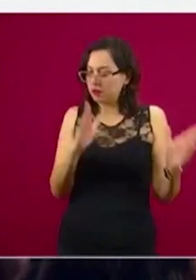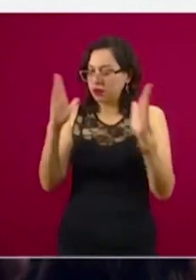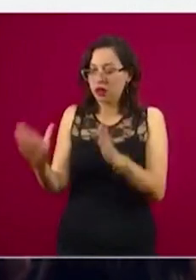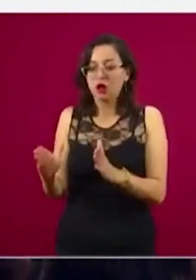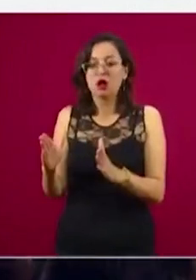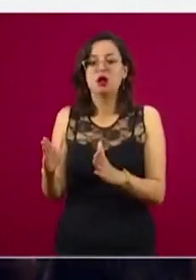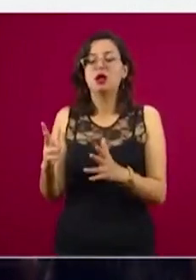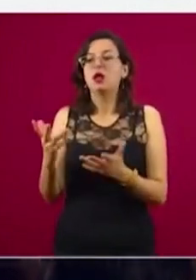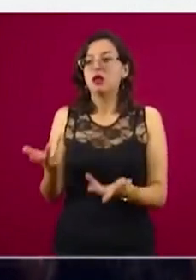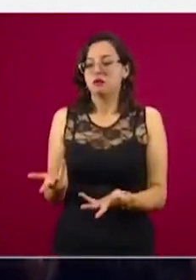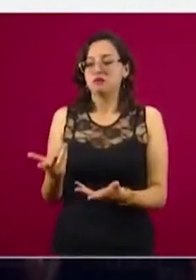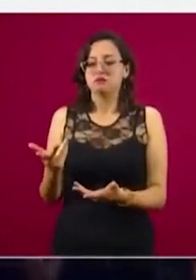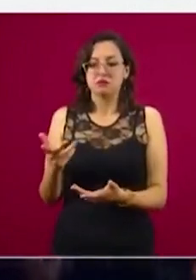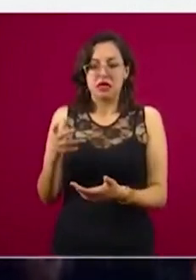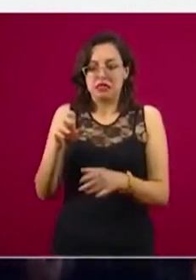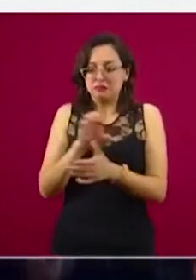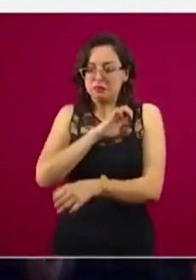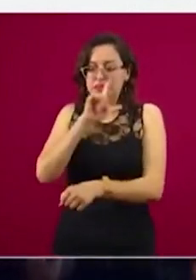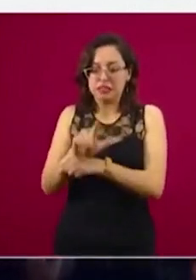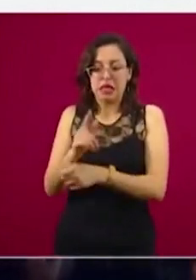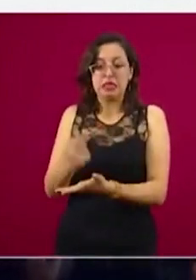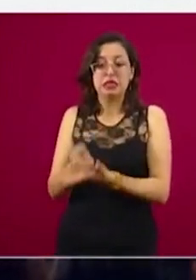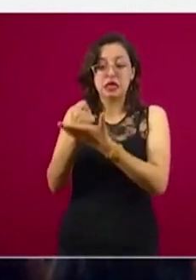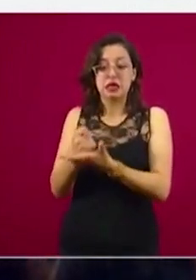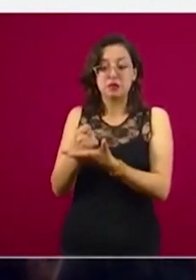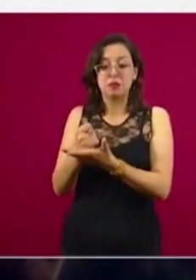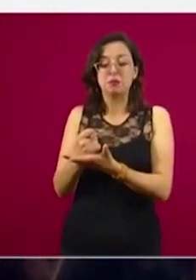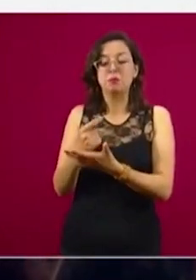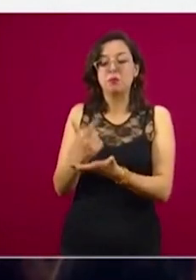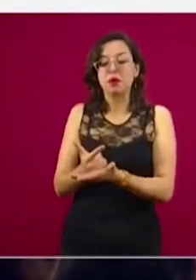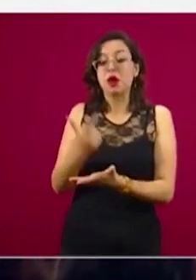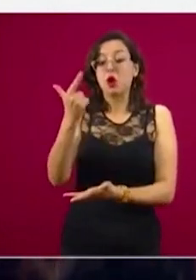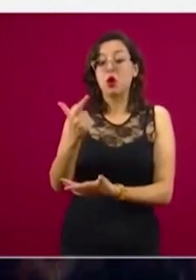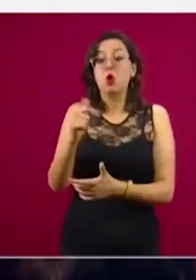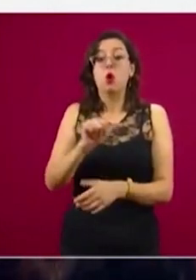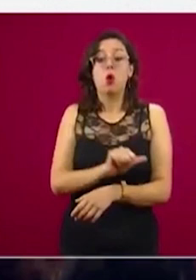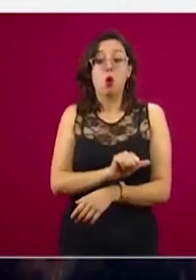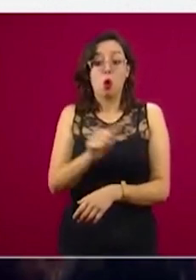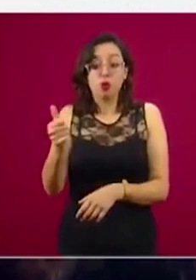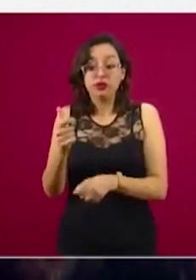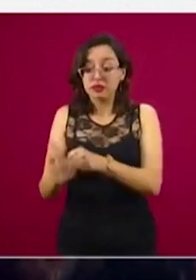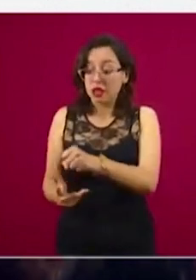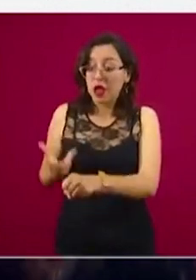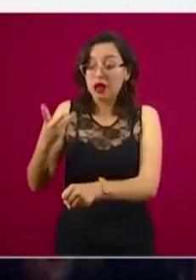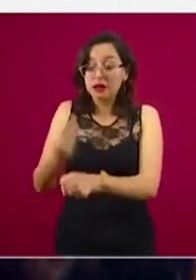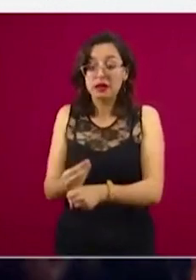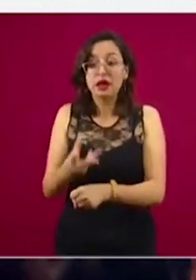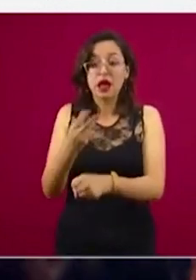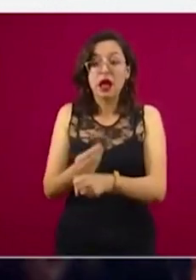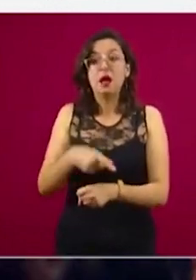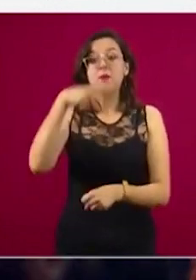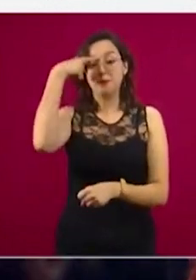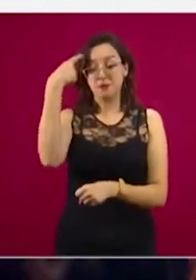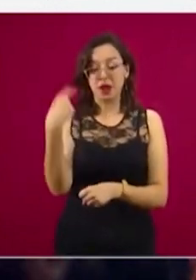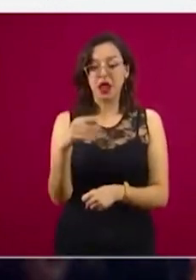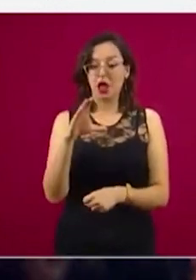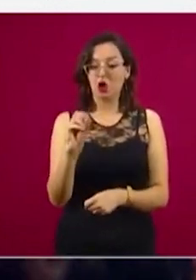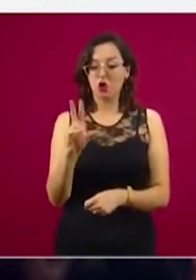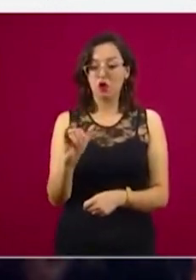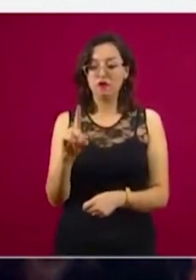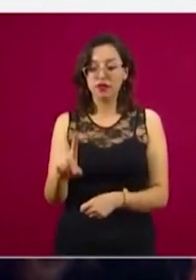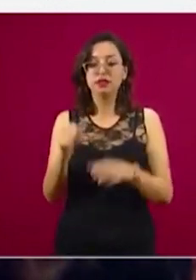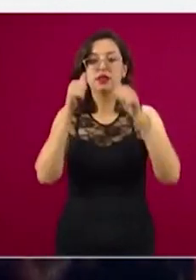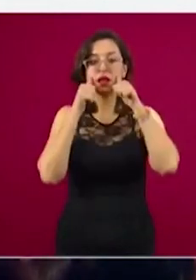intensiva o aquellas que fueron designadas y adaptadas, expandidas para dar atención a los casos de COVID.